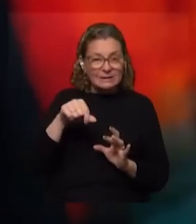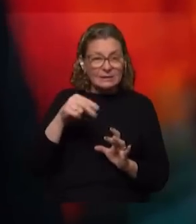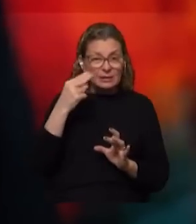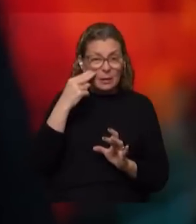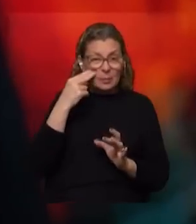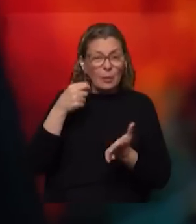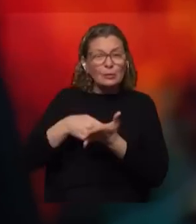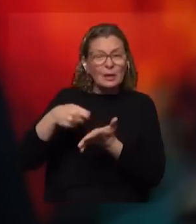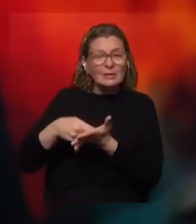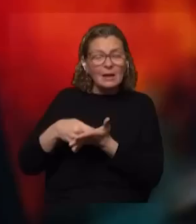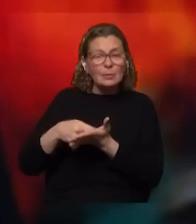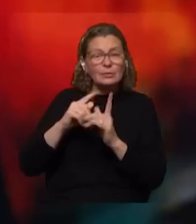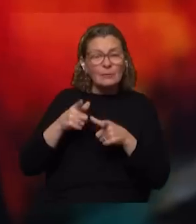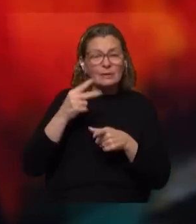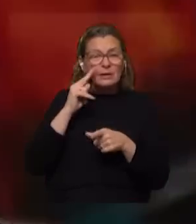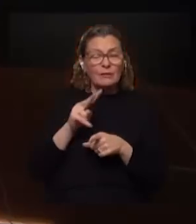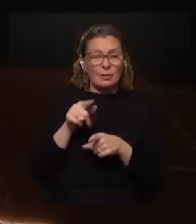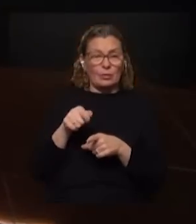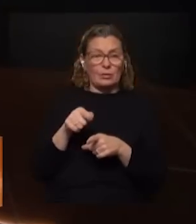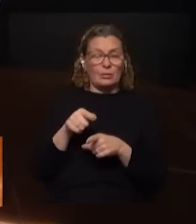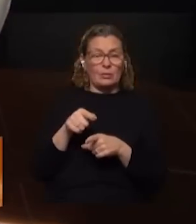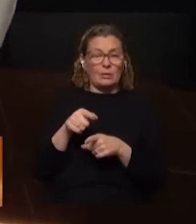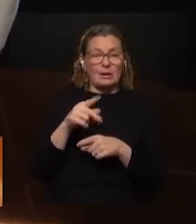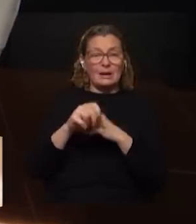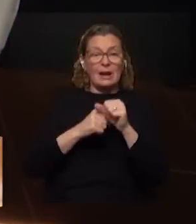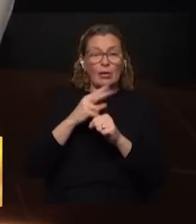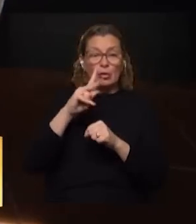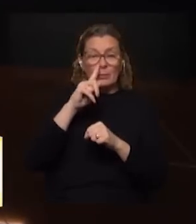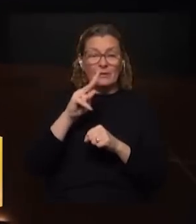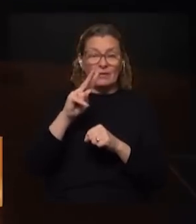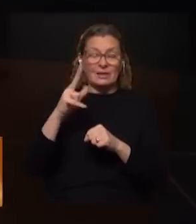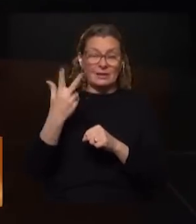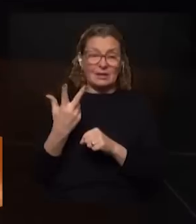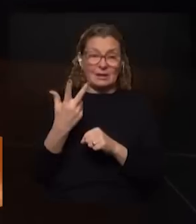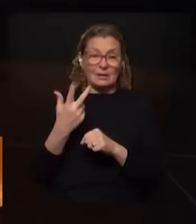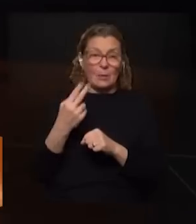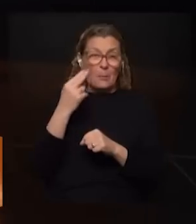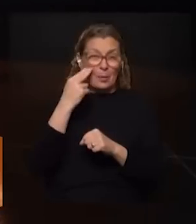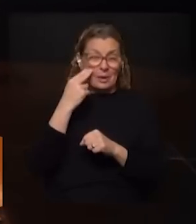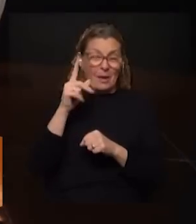problema de la plata que estamos tiene que ver también con esto pasamos en el 2023 con una crisis hídrica histórica